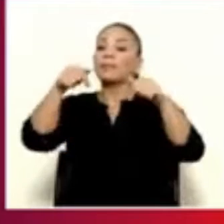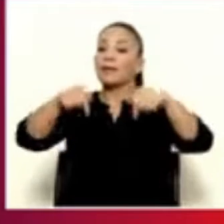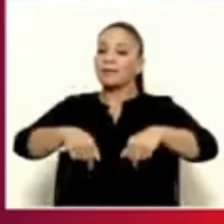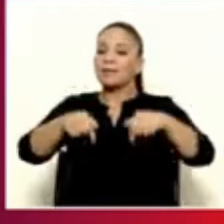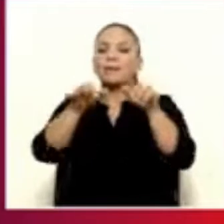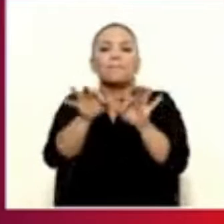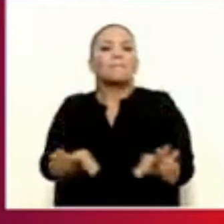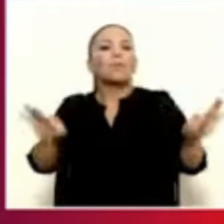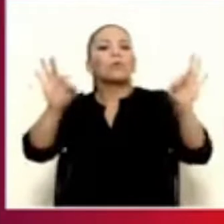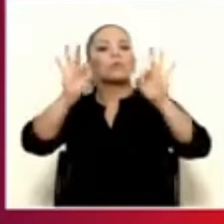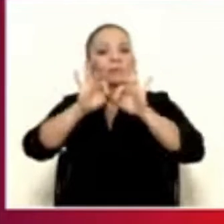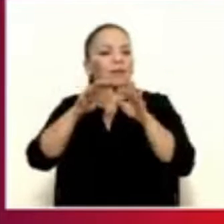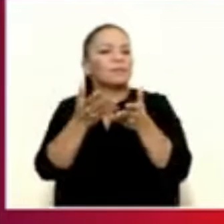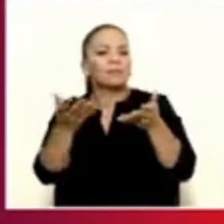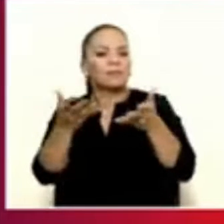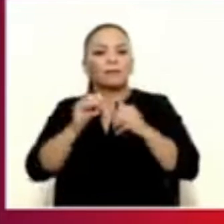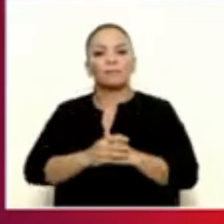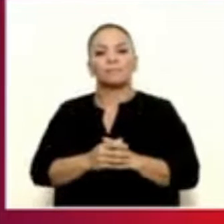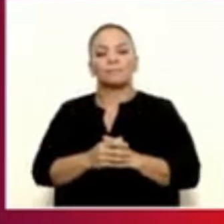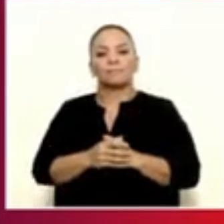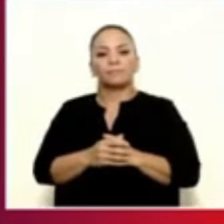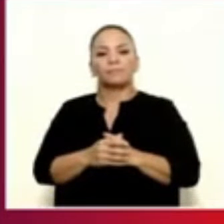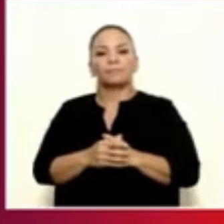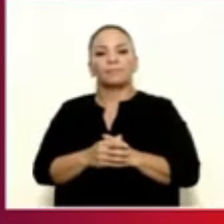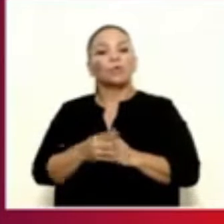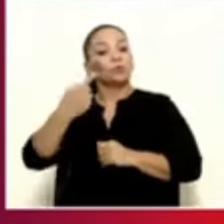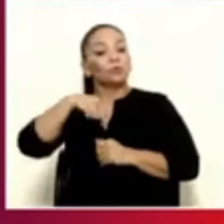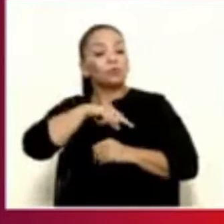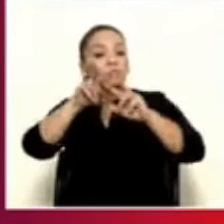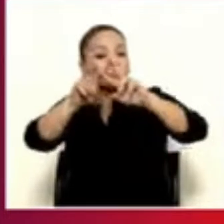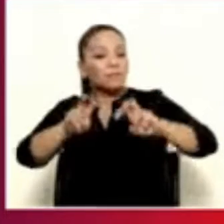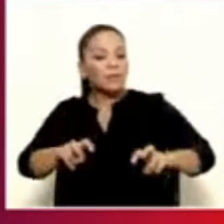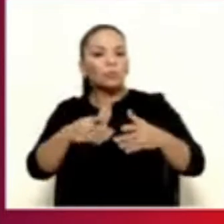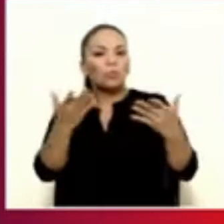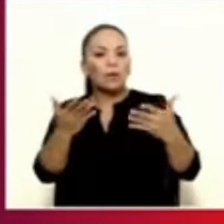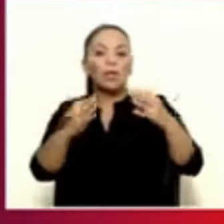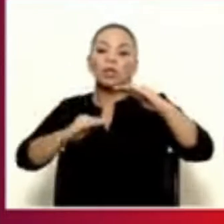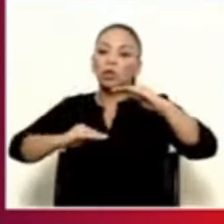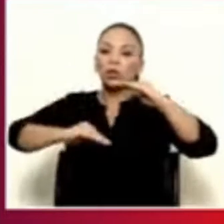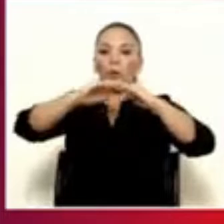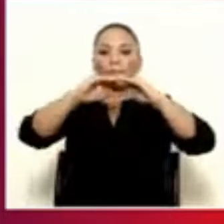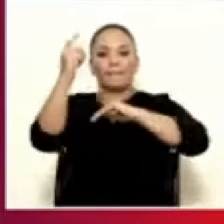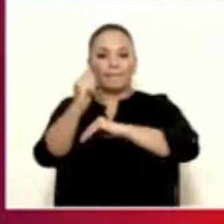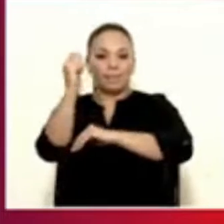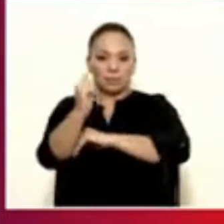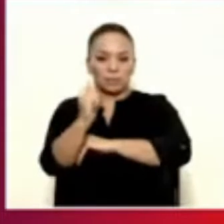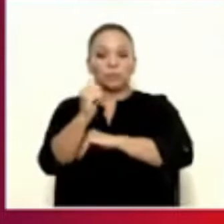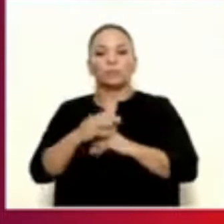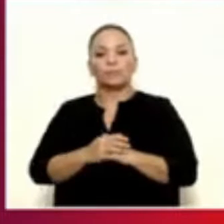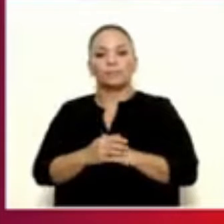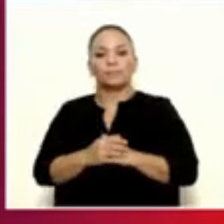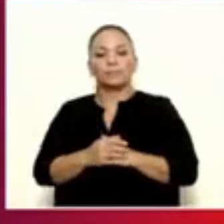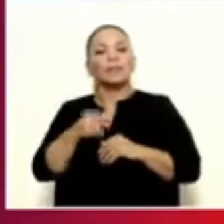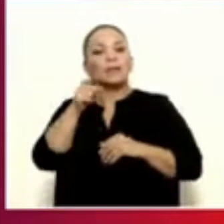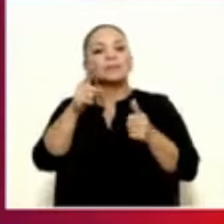lo fundamental es que lo que estamos revisando son los topes de estas pensiones. Este